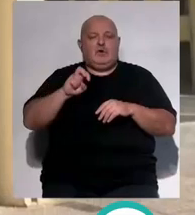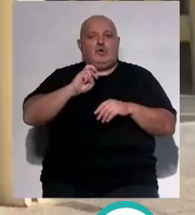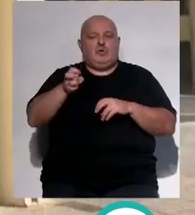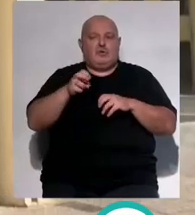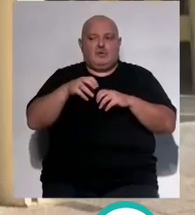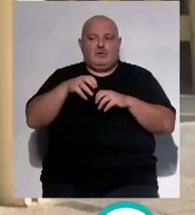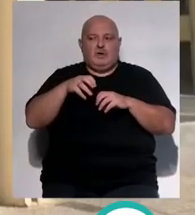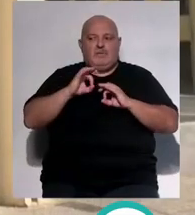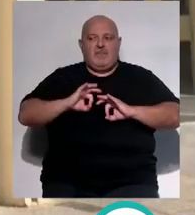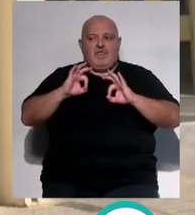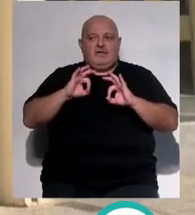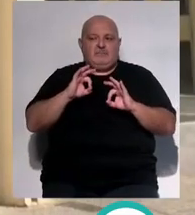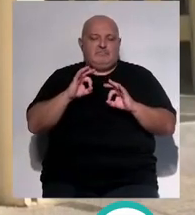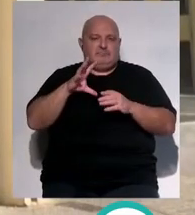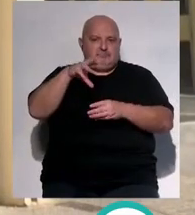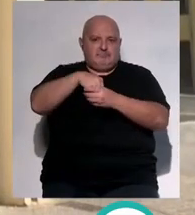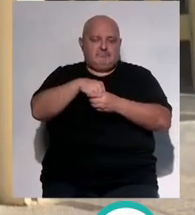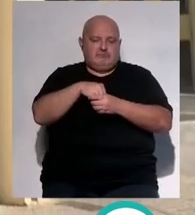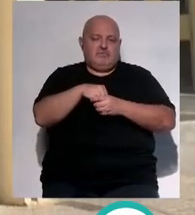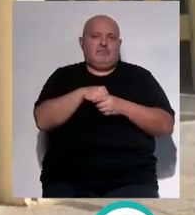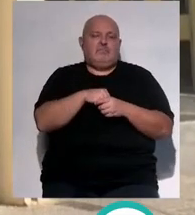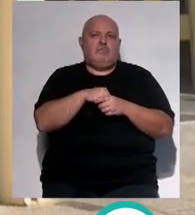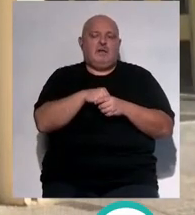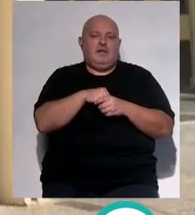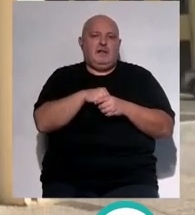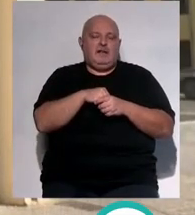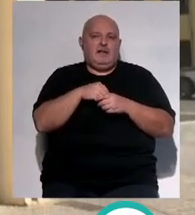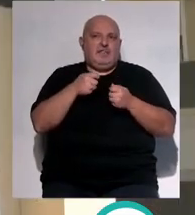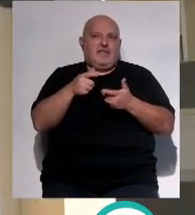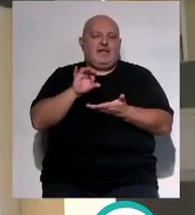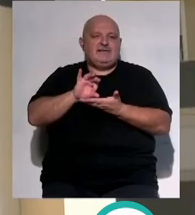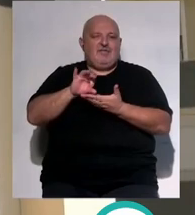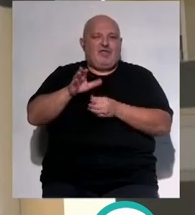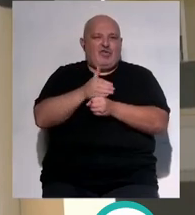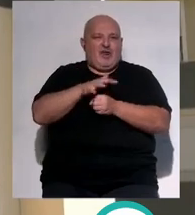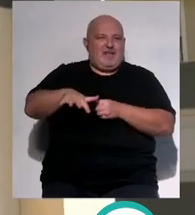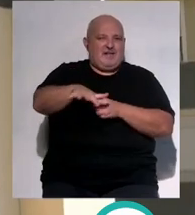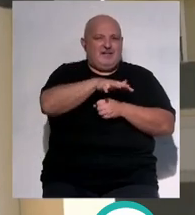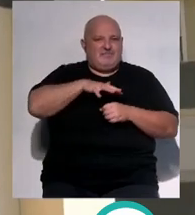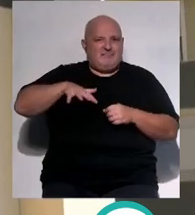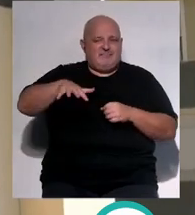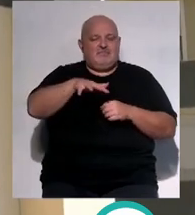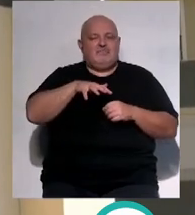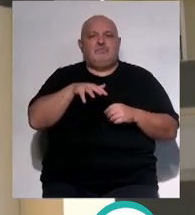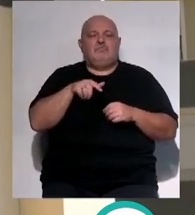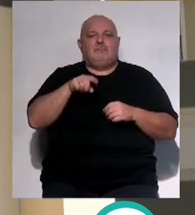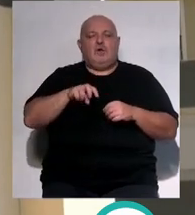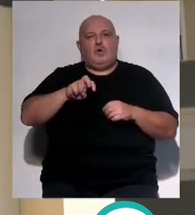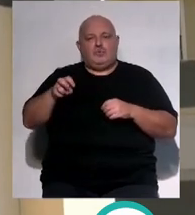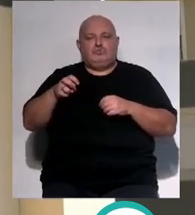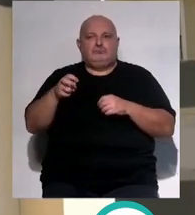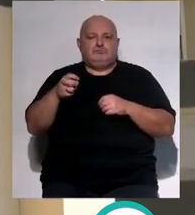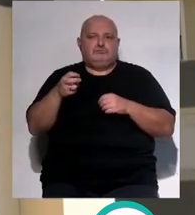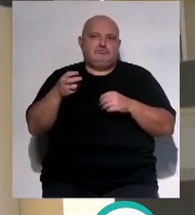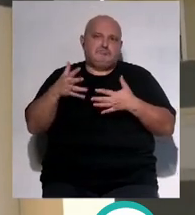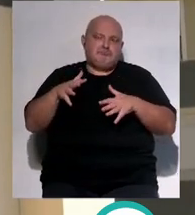de una serie de especialidades en las que queremos dar servicio en esa zona también está la implantación